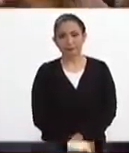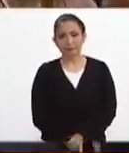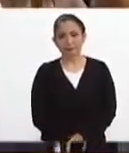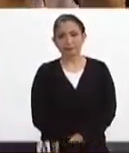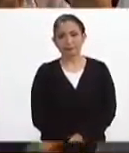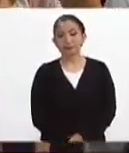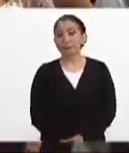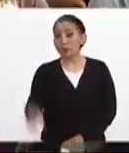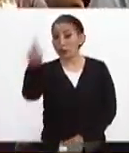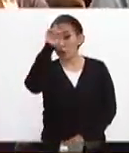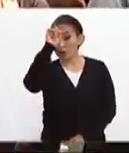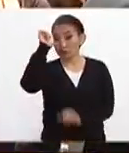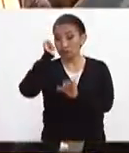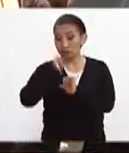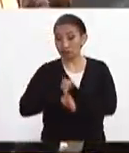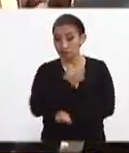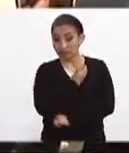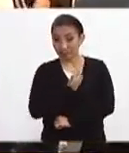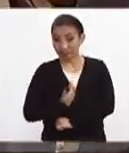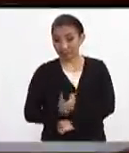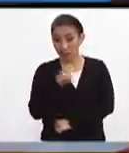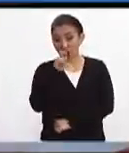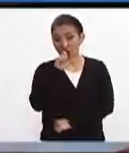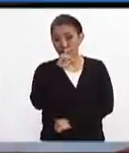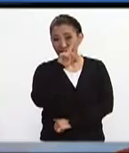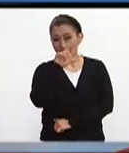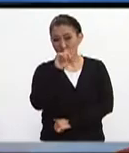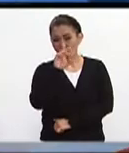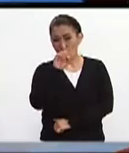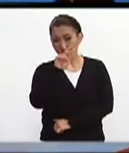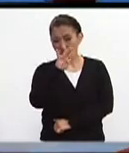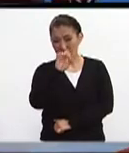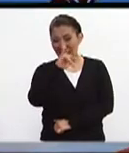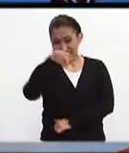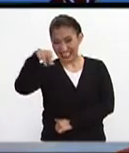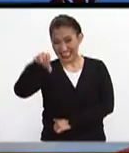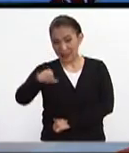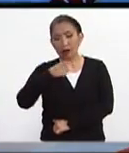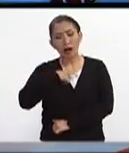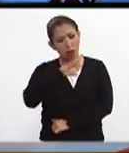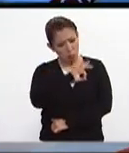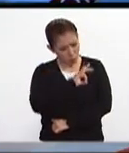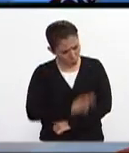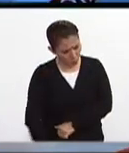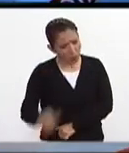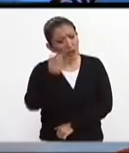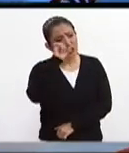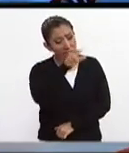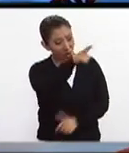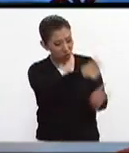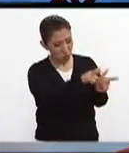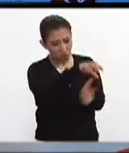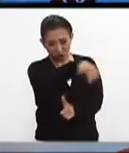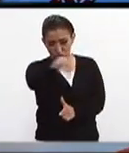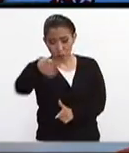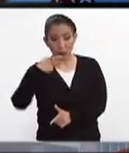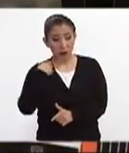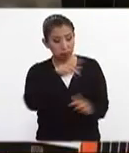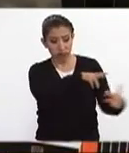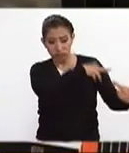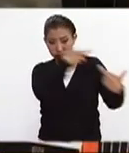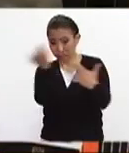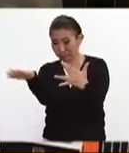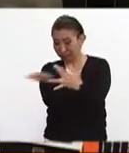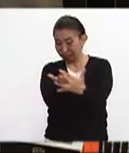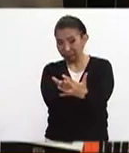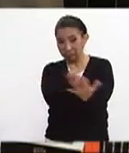y el consejero presidente del INE Lorenzo Córdoba informó que si existe posibilidad de que los partidos políticos donen a